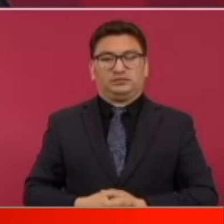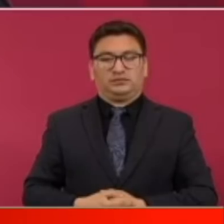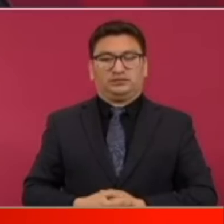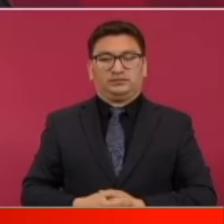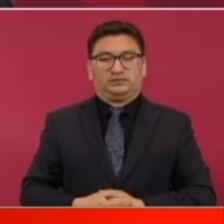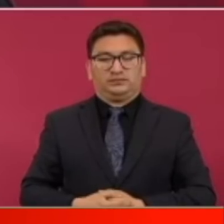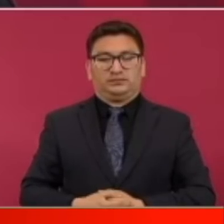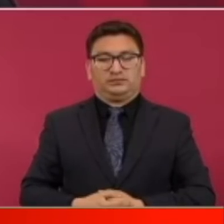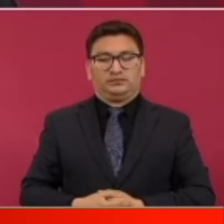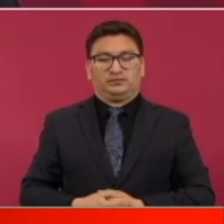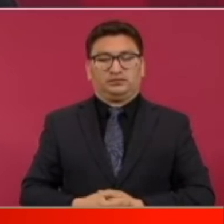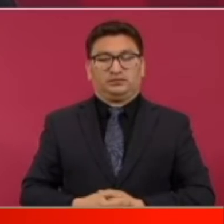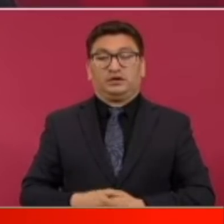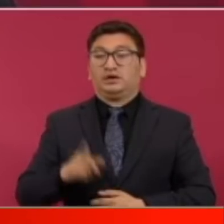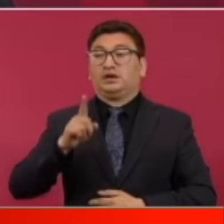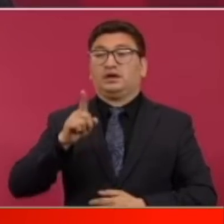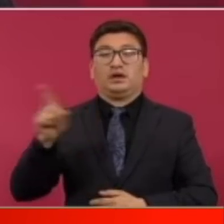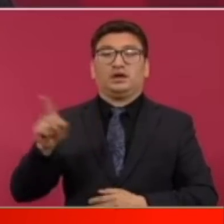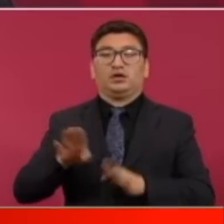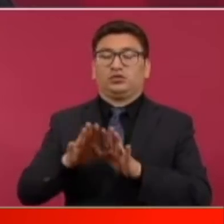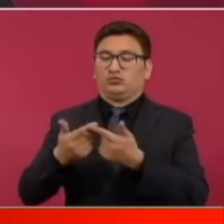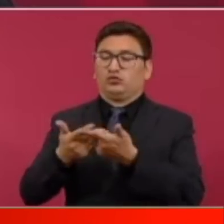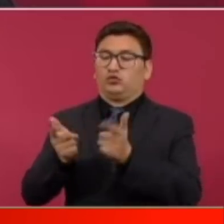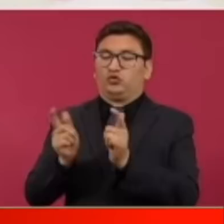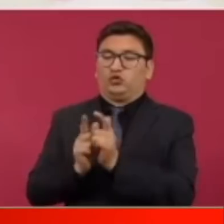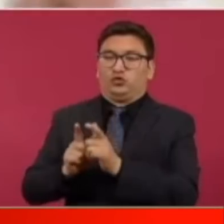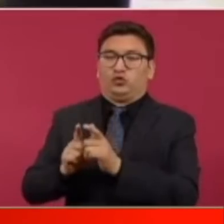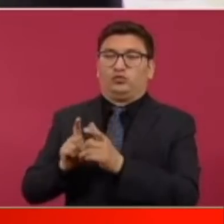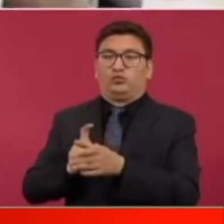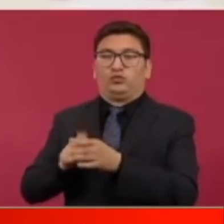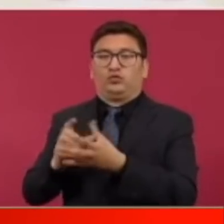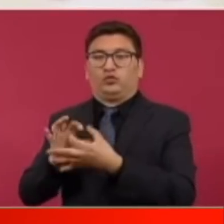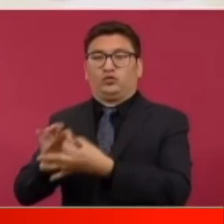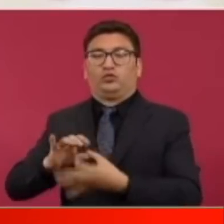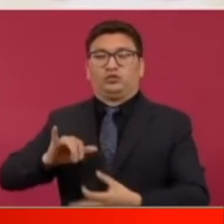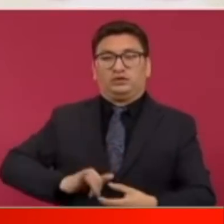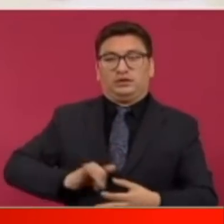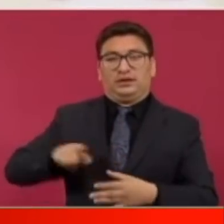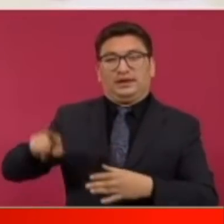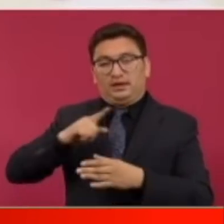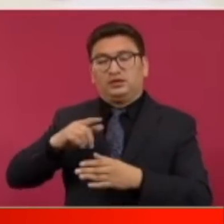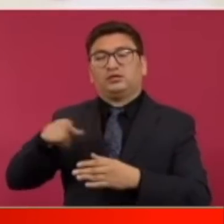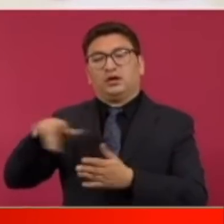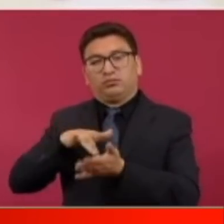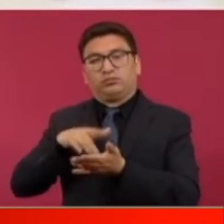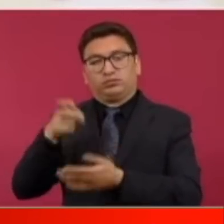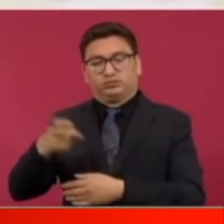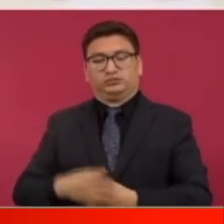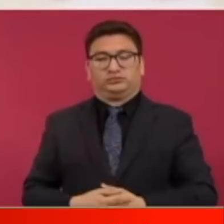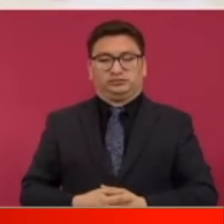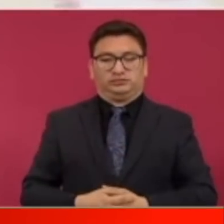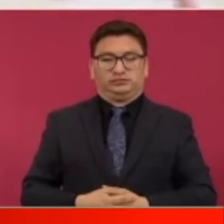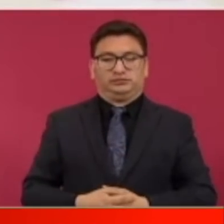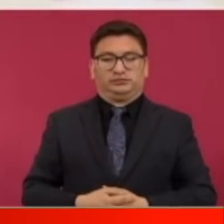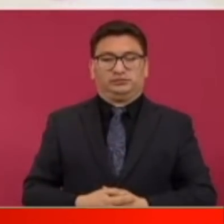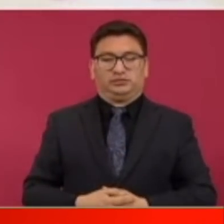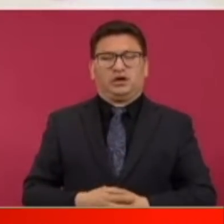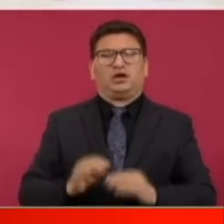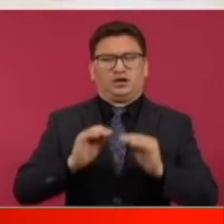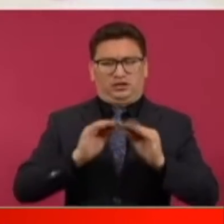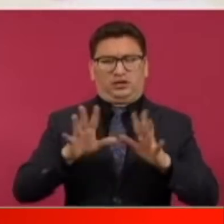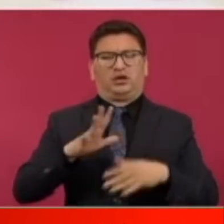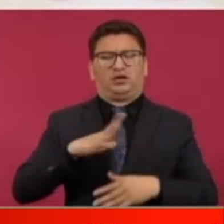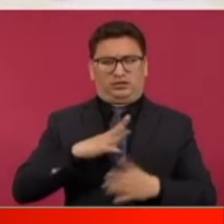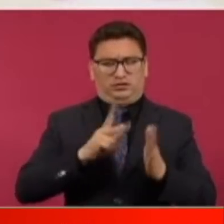o están al servicio de grupos de intereses creados si hay una prensa